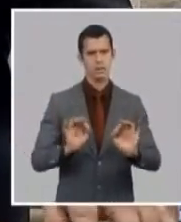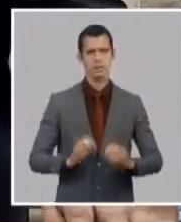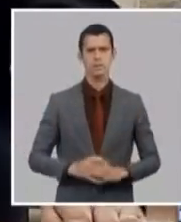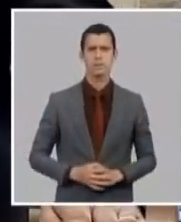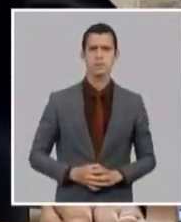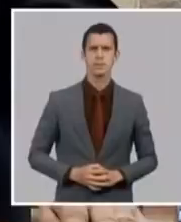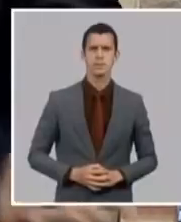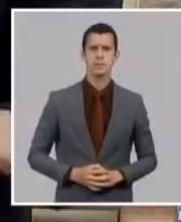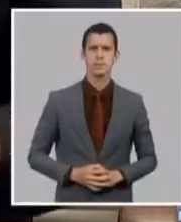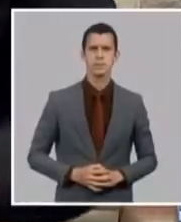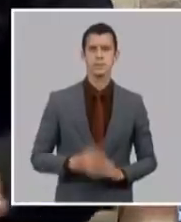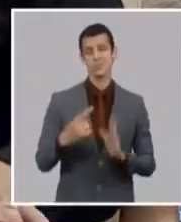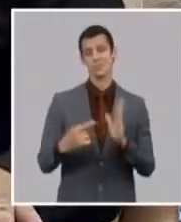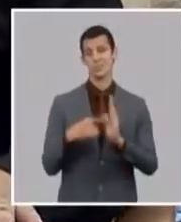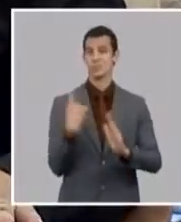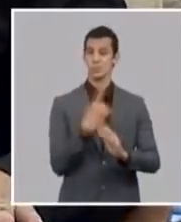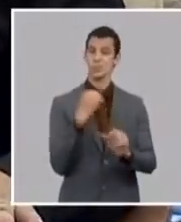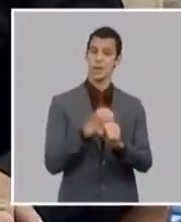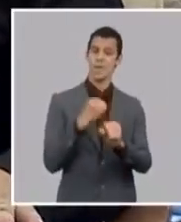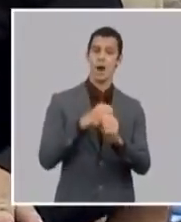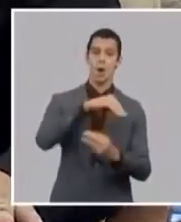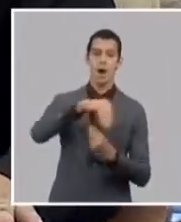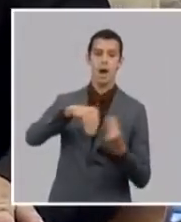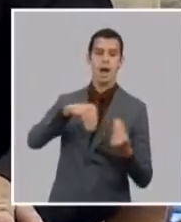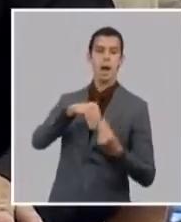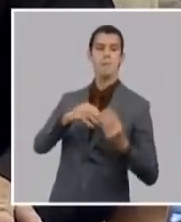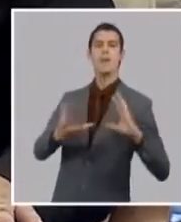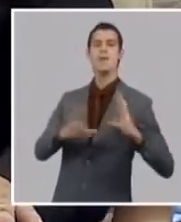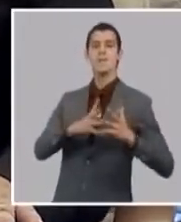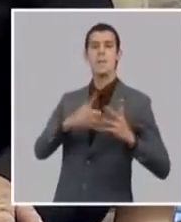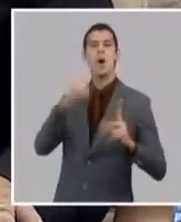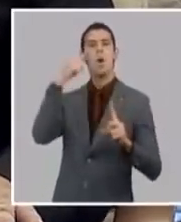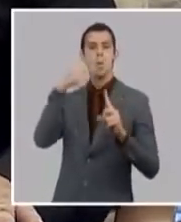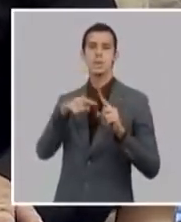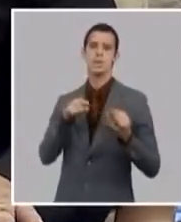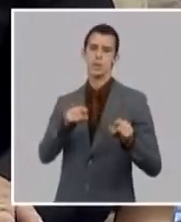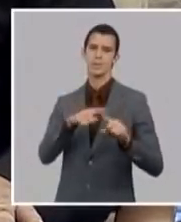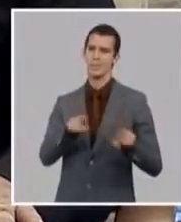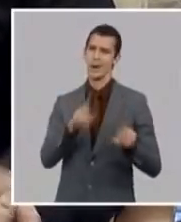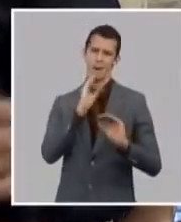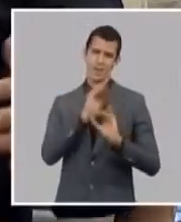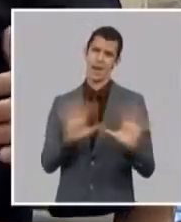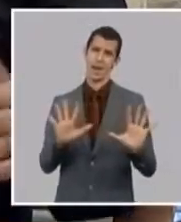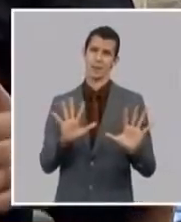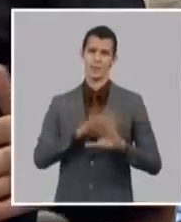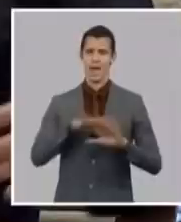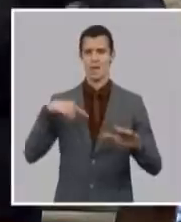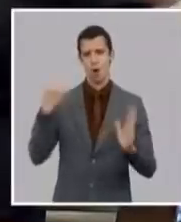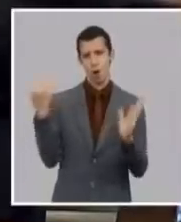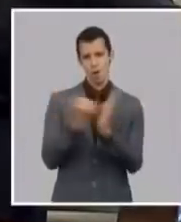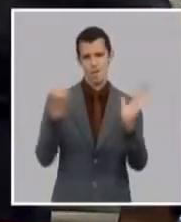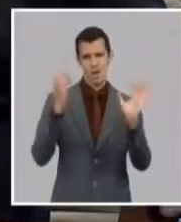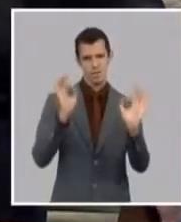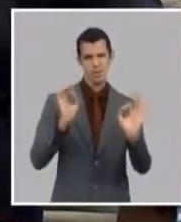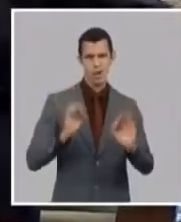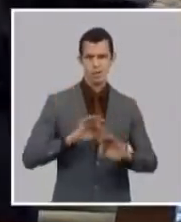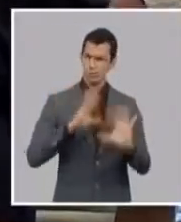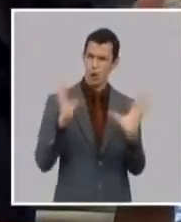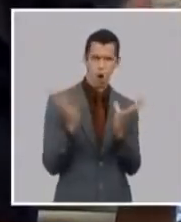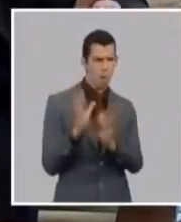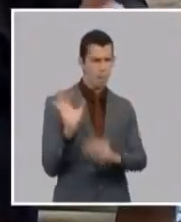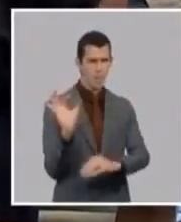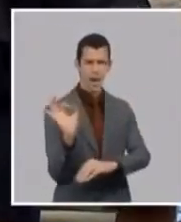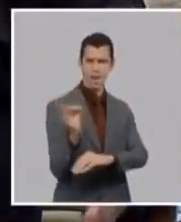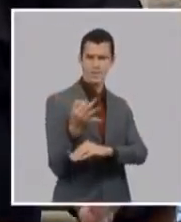minimizar este impacto pero todavía no podemos decir que habrá una estabilidad en el suministro de medicamentos pero sin lugar a dudas hemos tenido